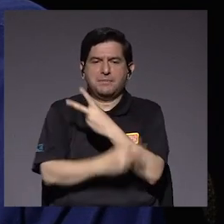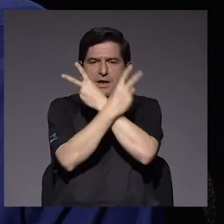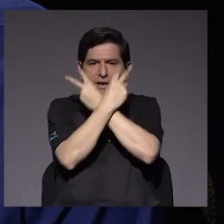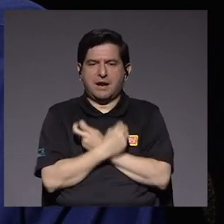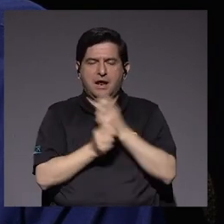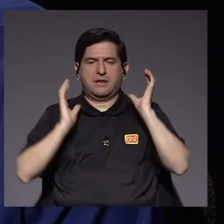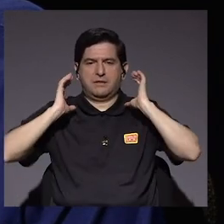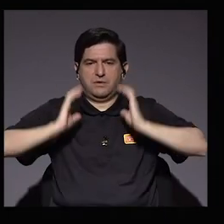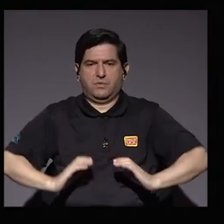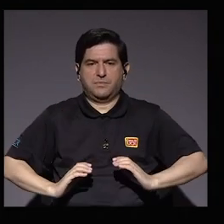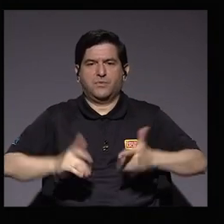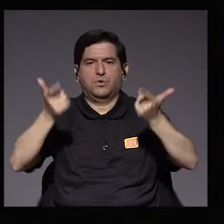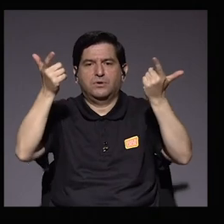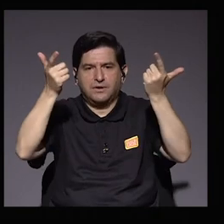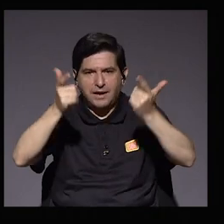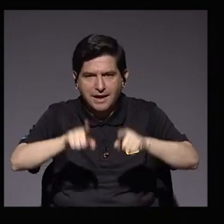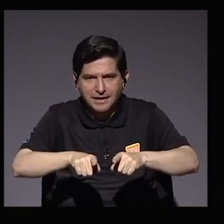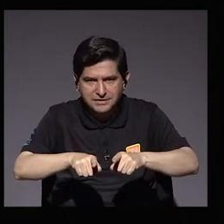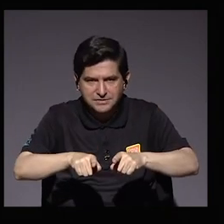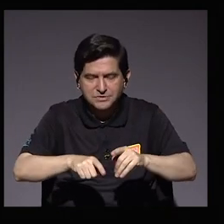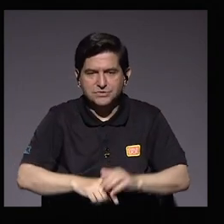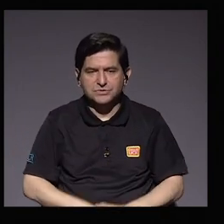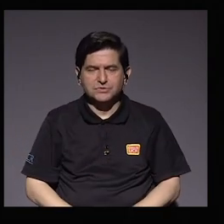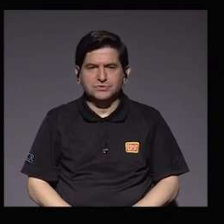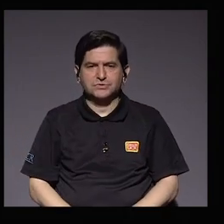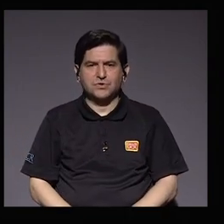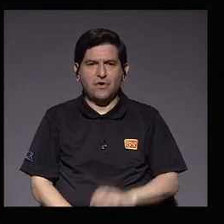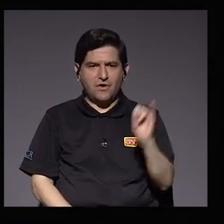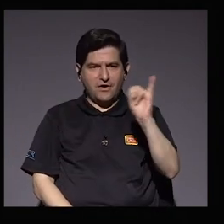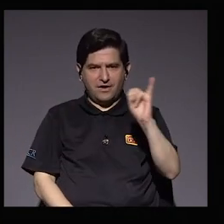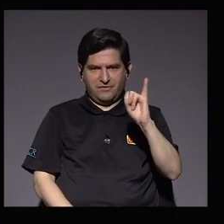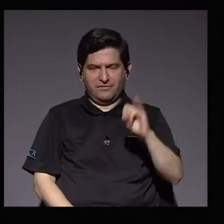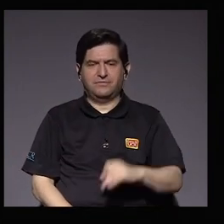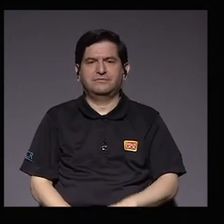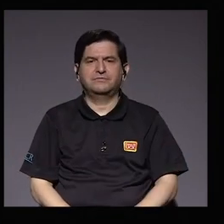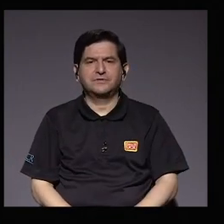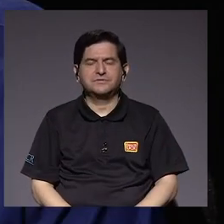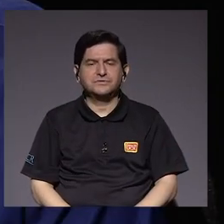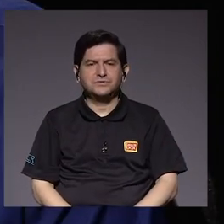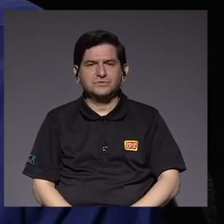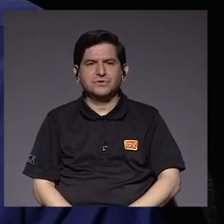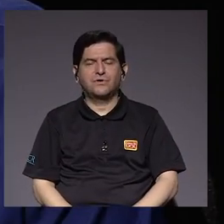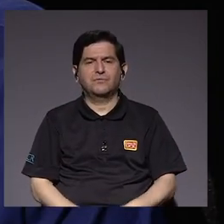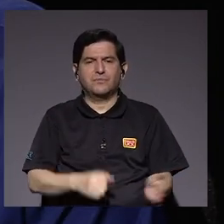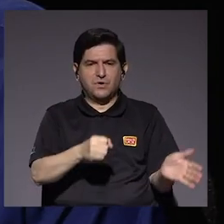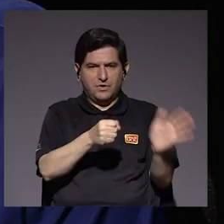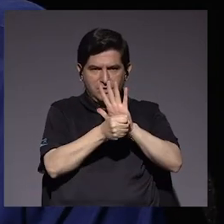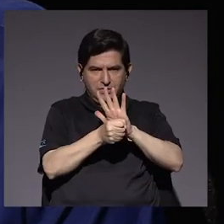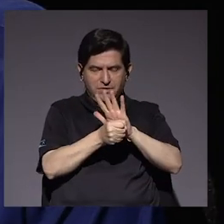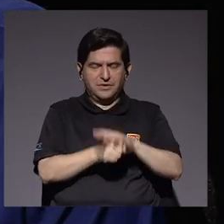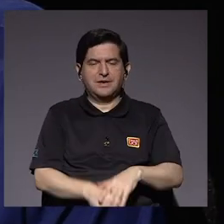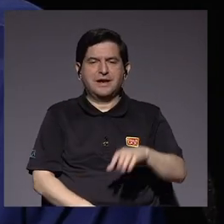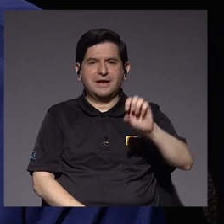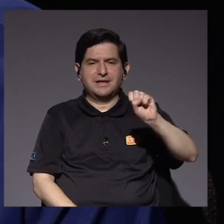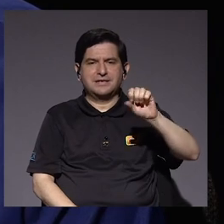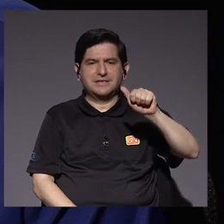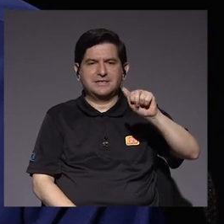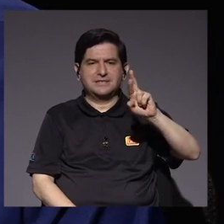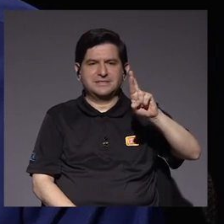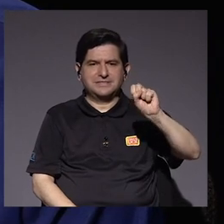toxinas del organismo. En el caso de la infección por el coronavirus SARS-CoV-2,